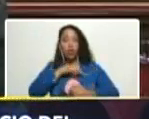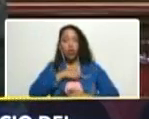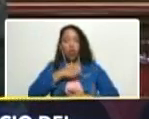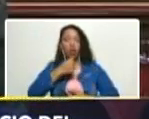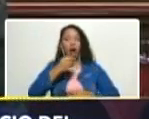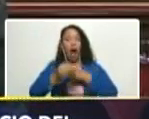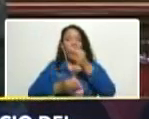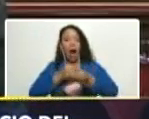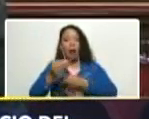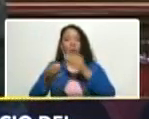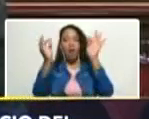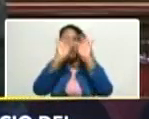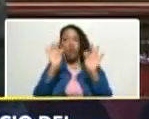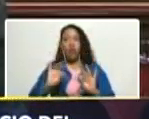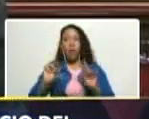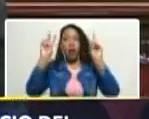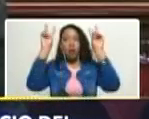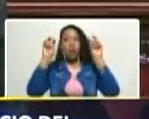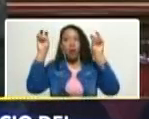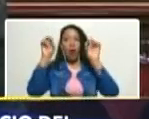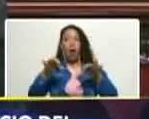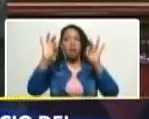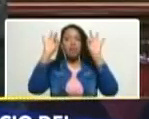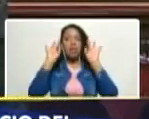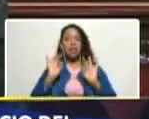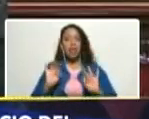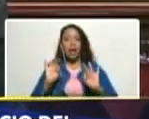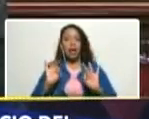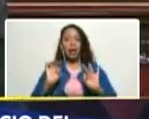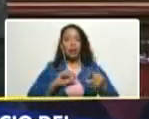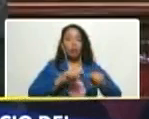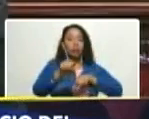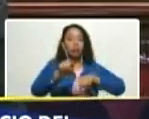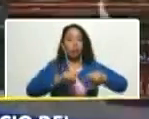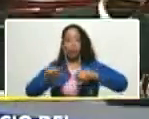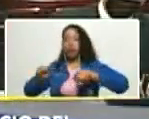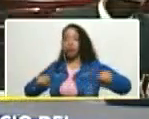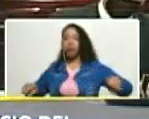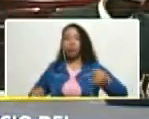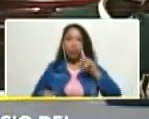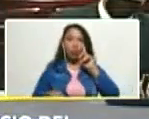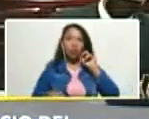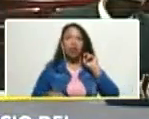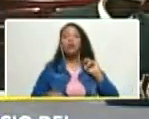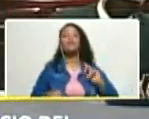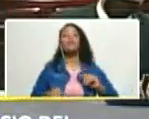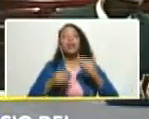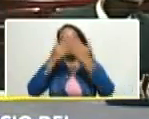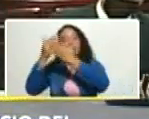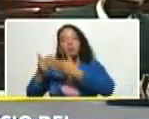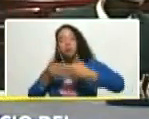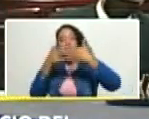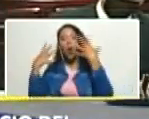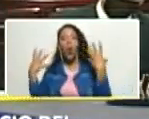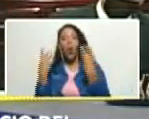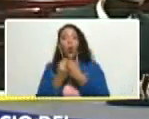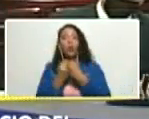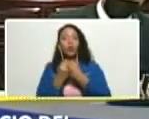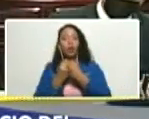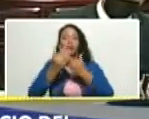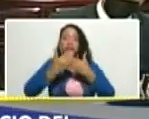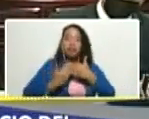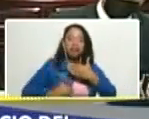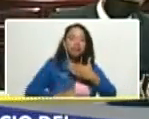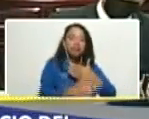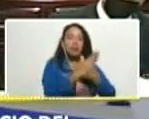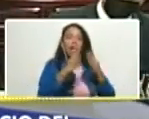mecanismo nuevo y especial de coordinación de estudio conjunto y de avance